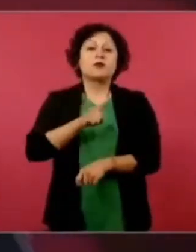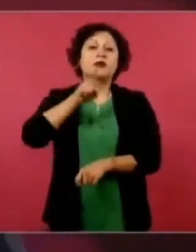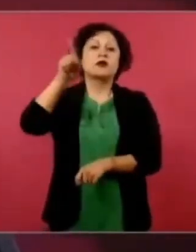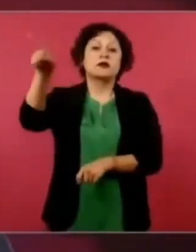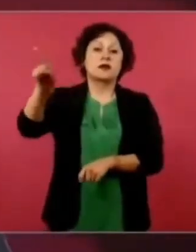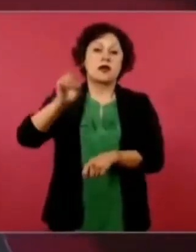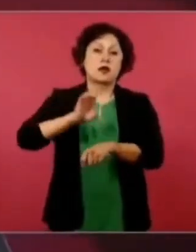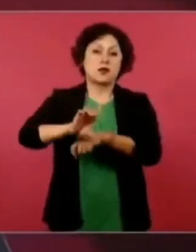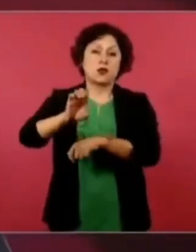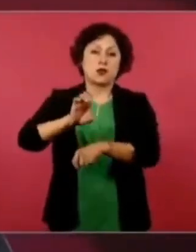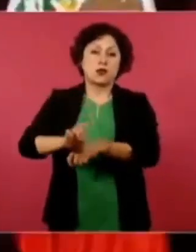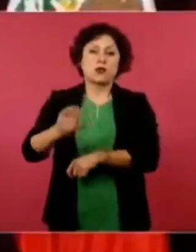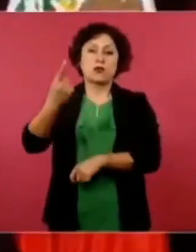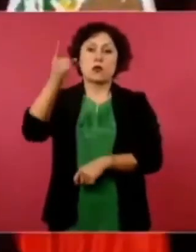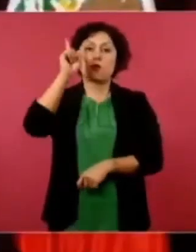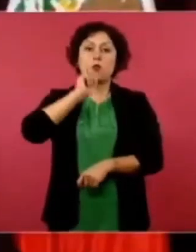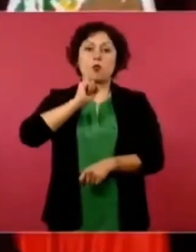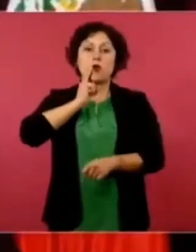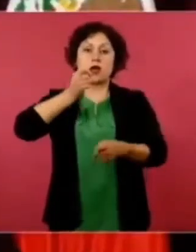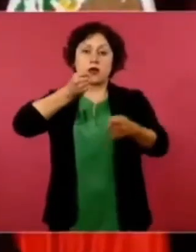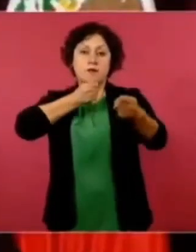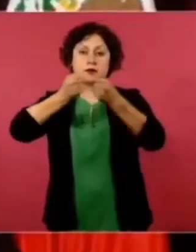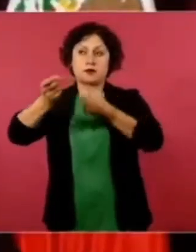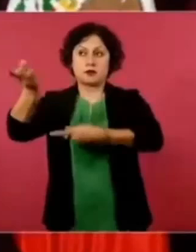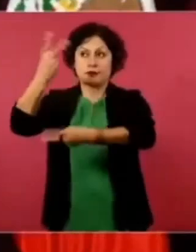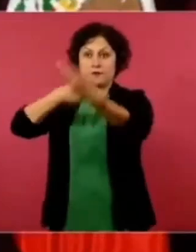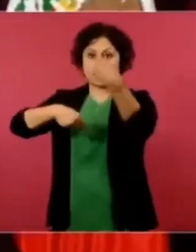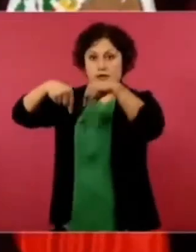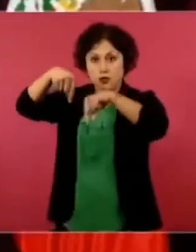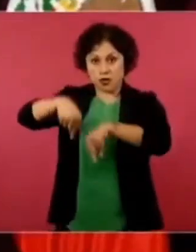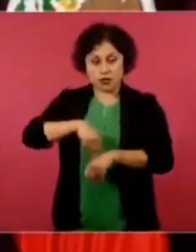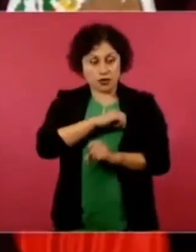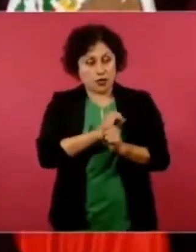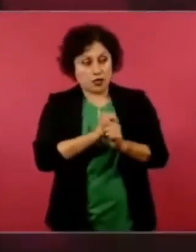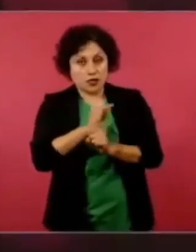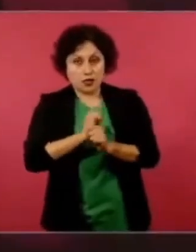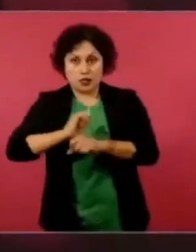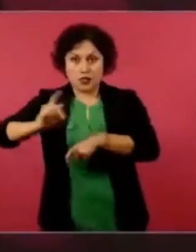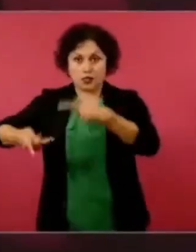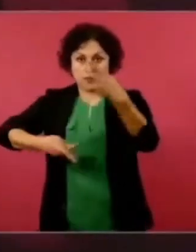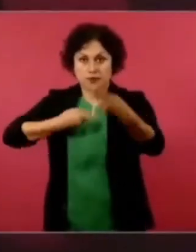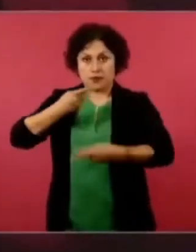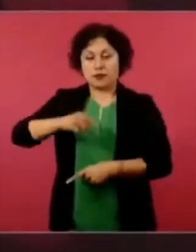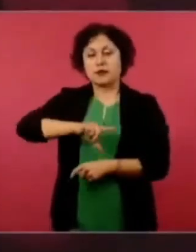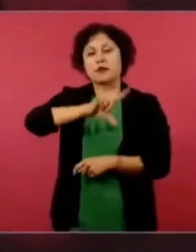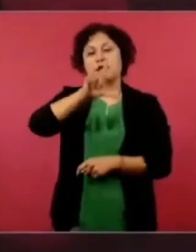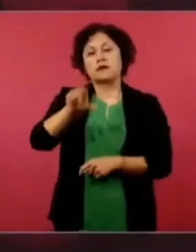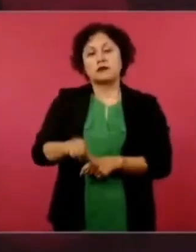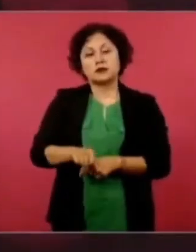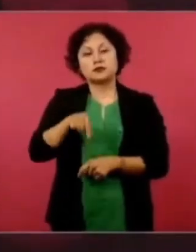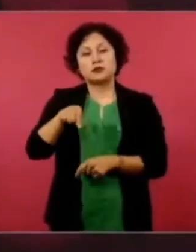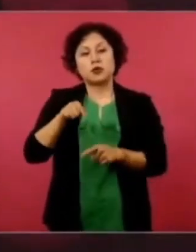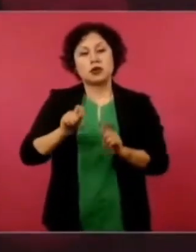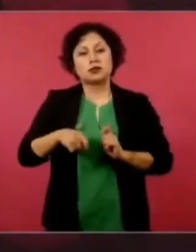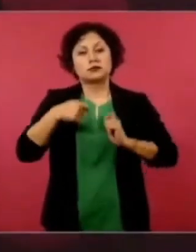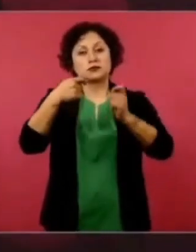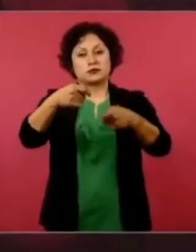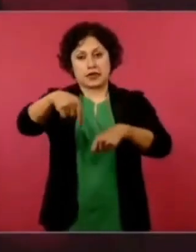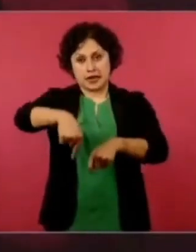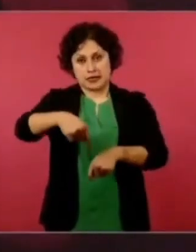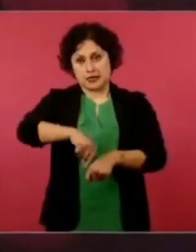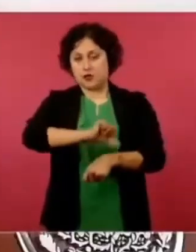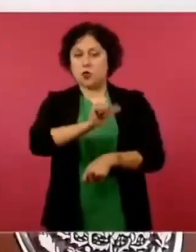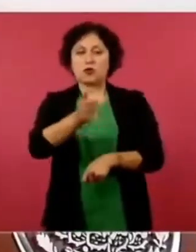hacer el cuestionamiento, y luego lo retomó una periodista de nuestro país,